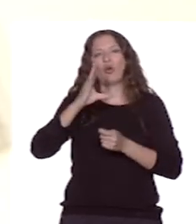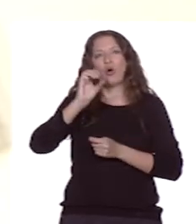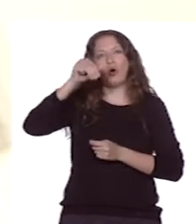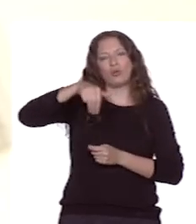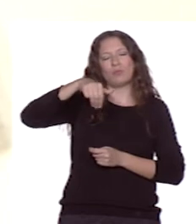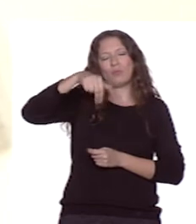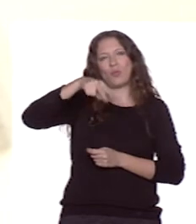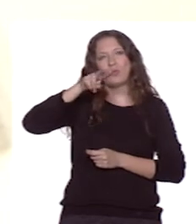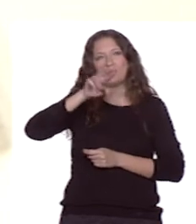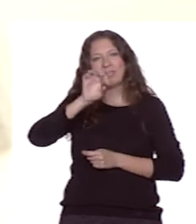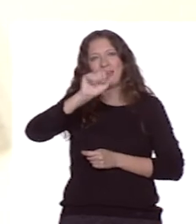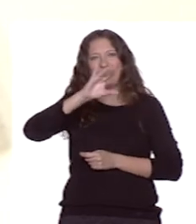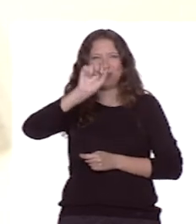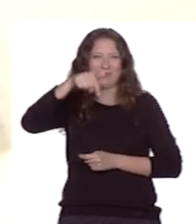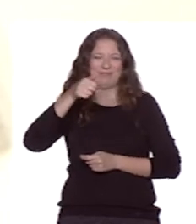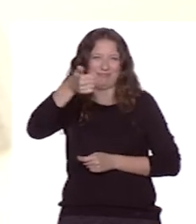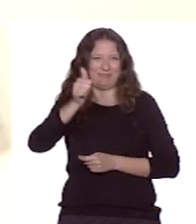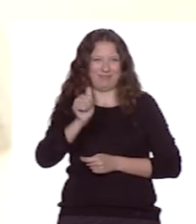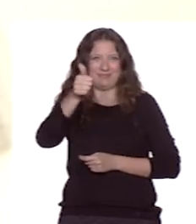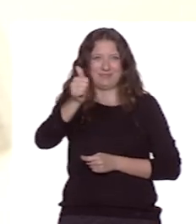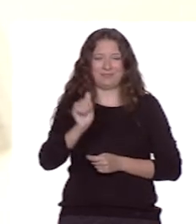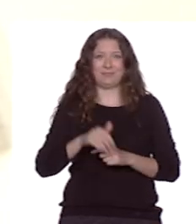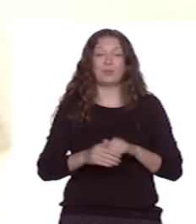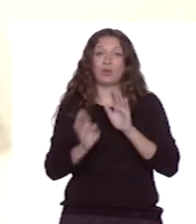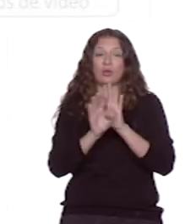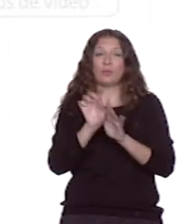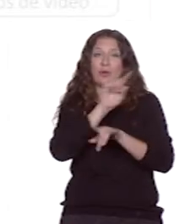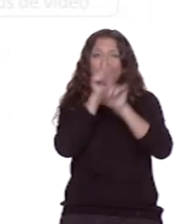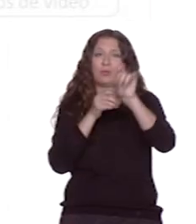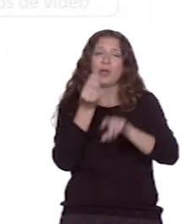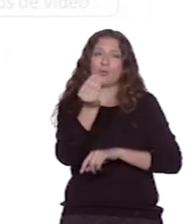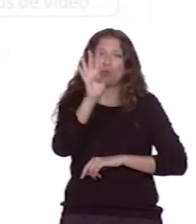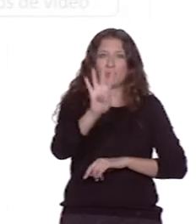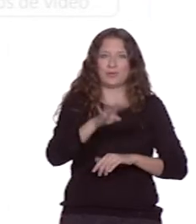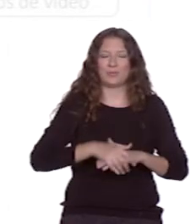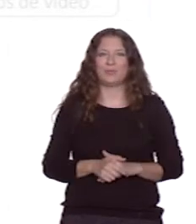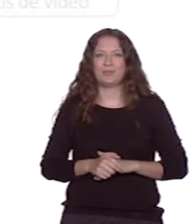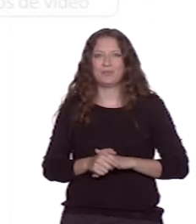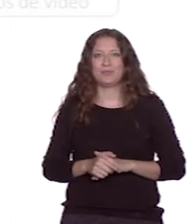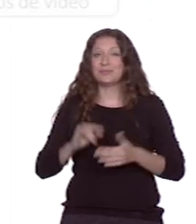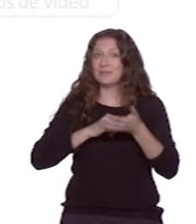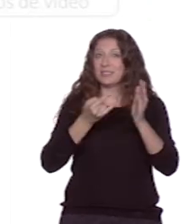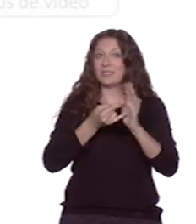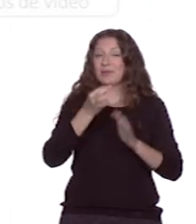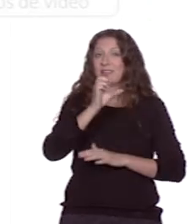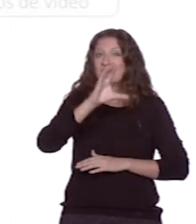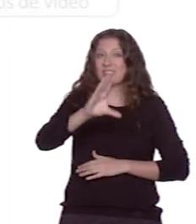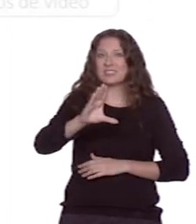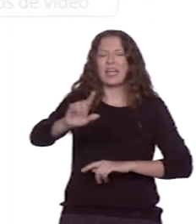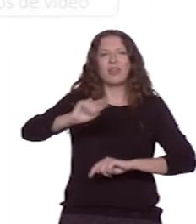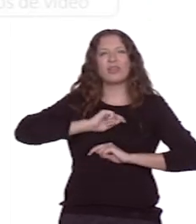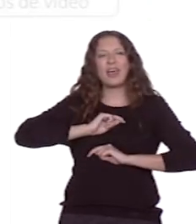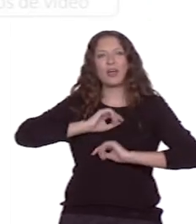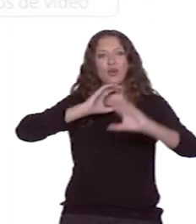Continuamos entonces la aplicación del árbol de decisión con la pregunta Q4. ¿Proporciona el sistema TIC comunicación